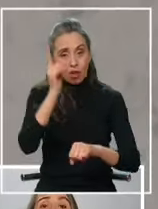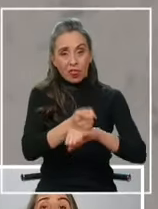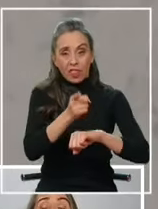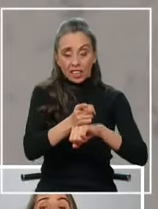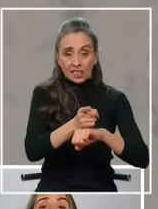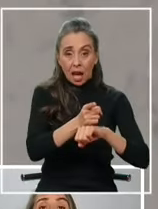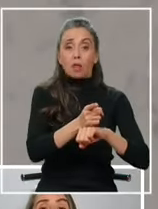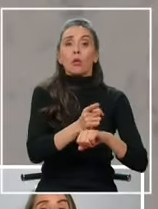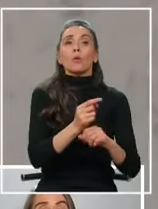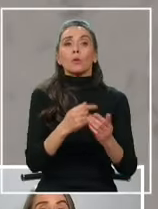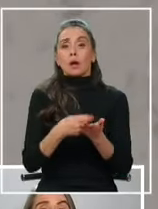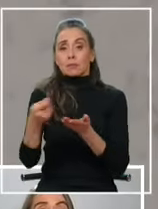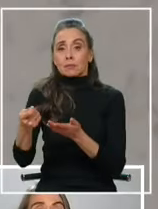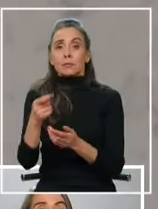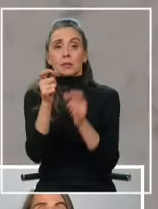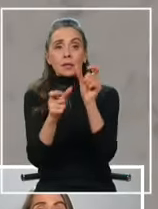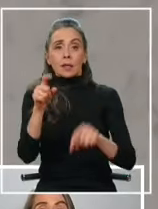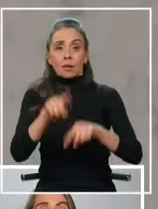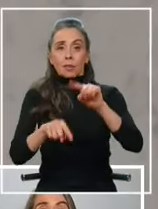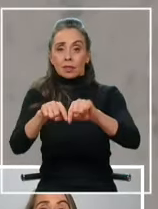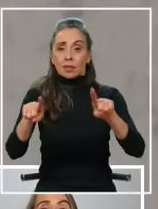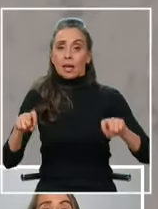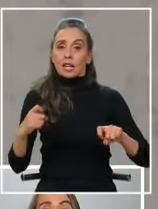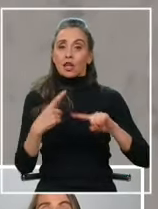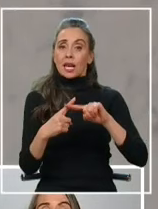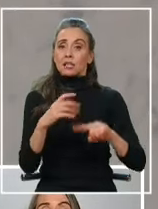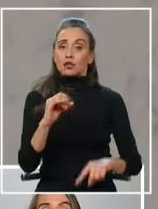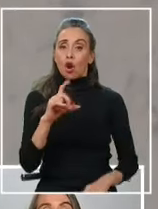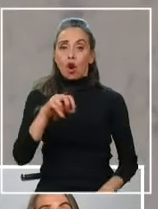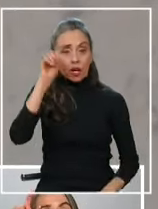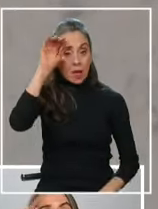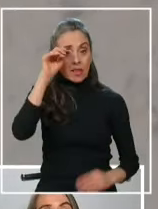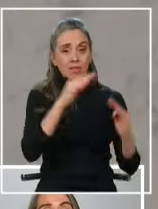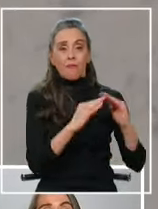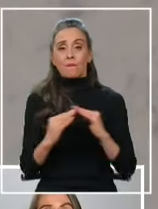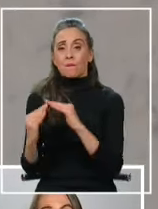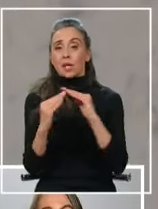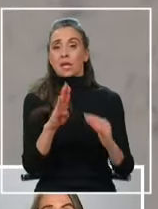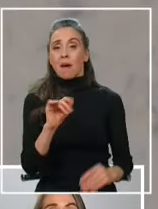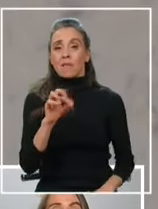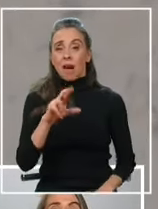expropiatorio de parte de los terrenos de la ex-colonia Dignidad en Villa Baviera.